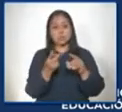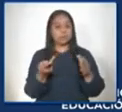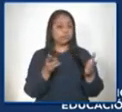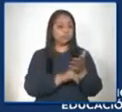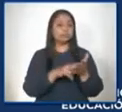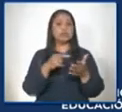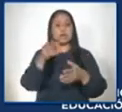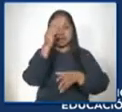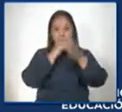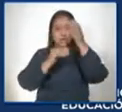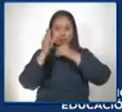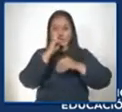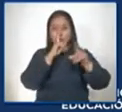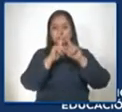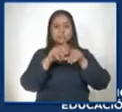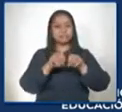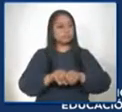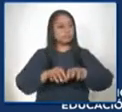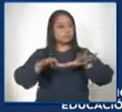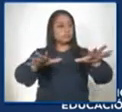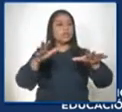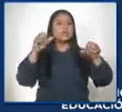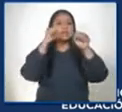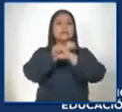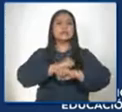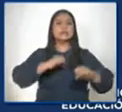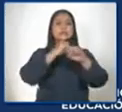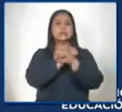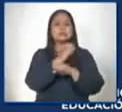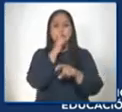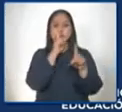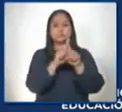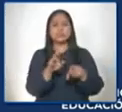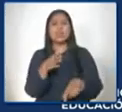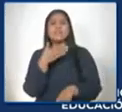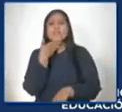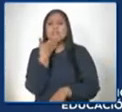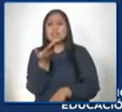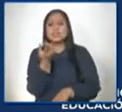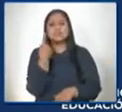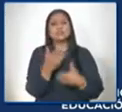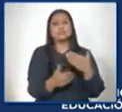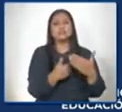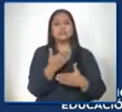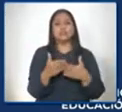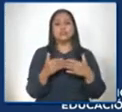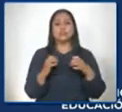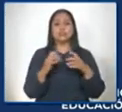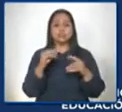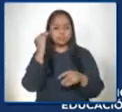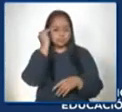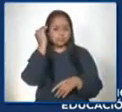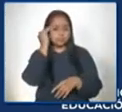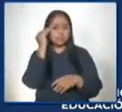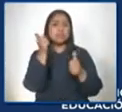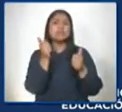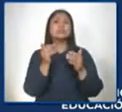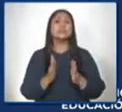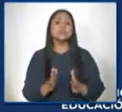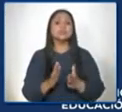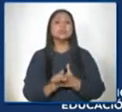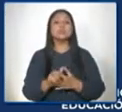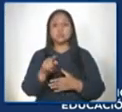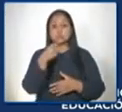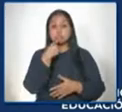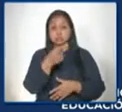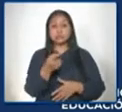y permite desarrollar estrategias que facilitan los procesos cognitivos en los estudiantes. Se da a